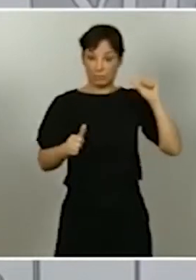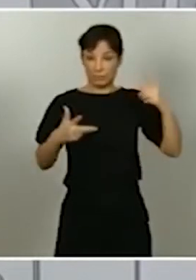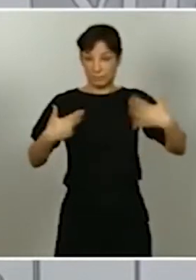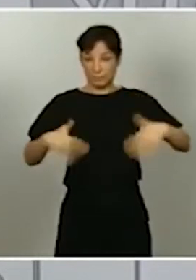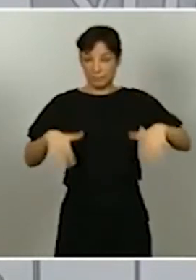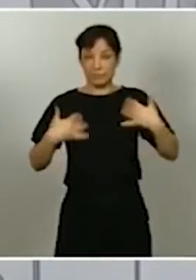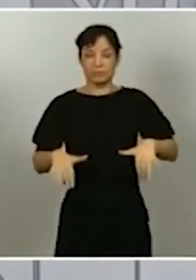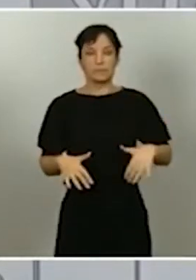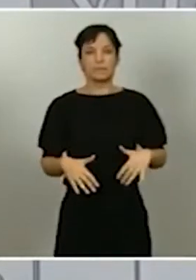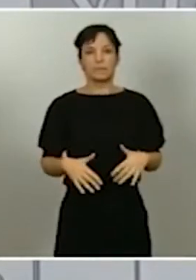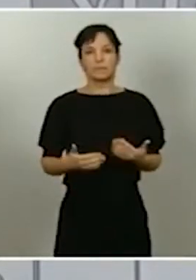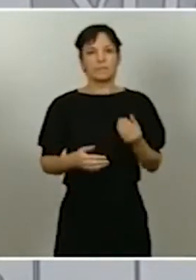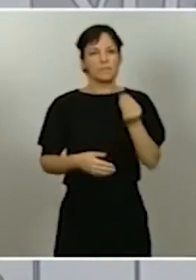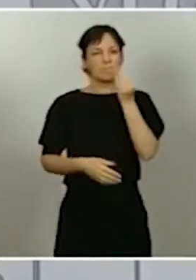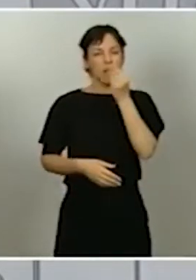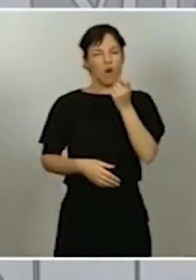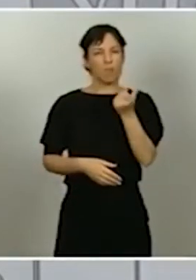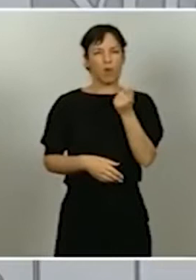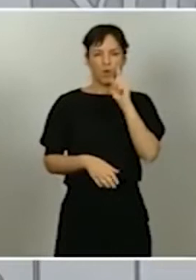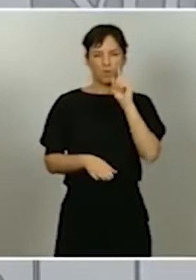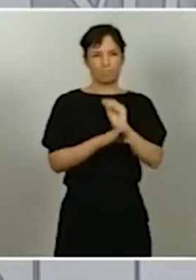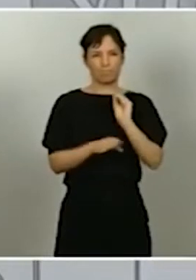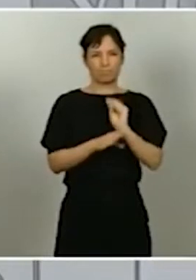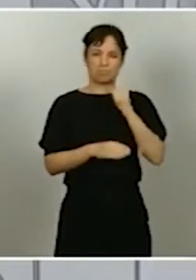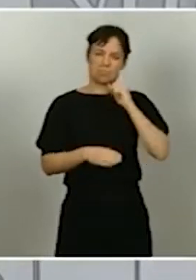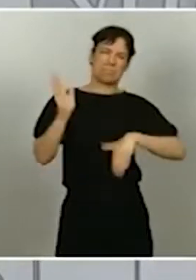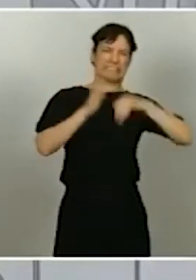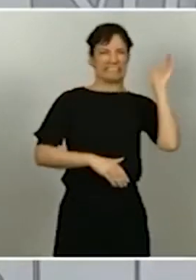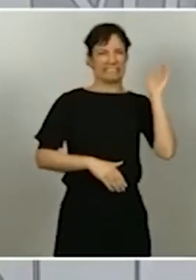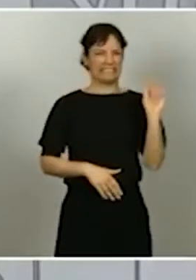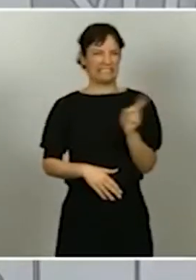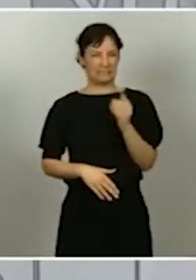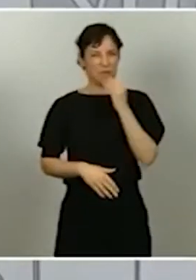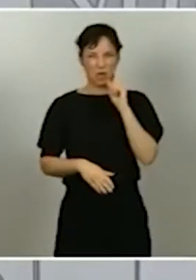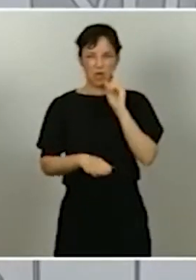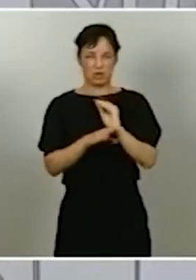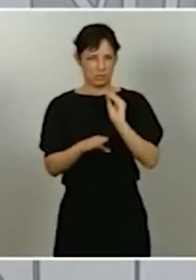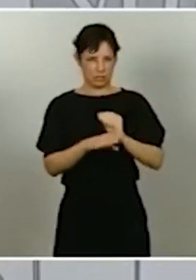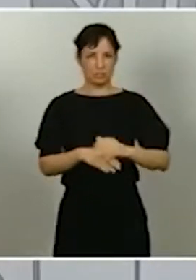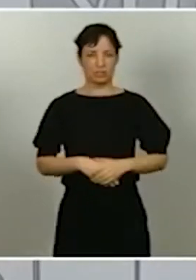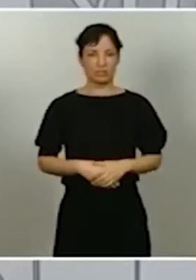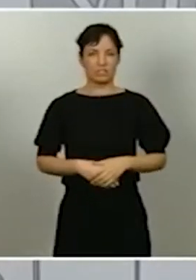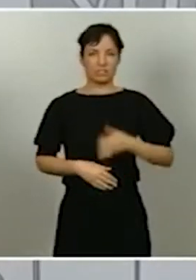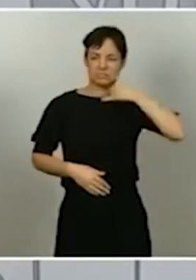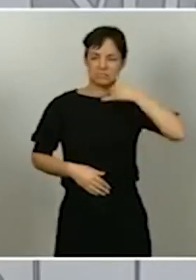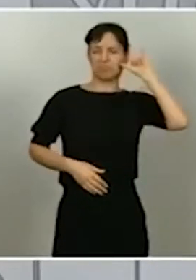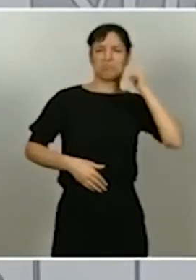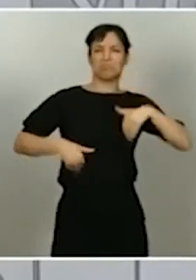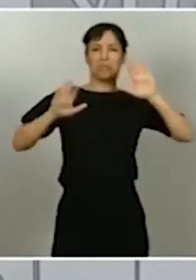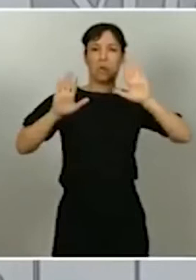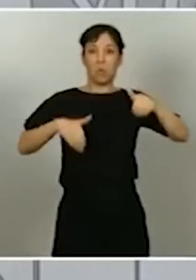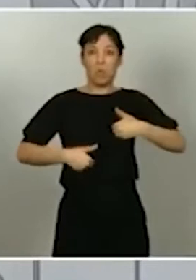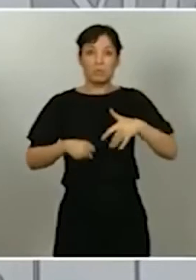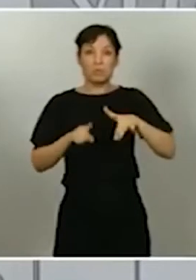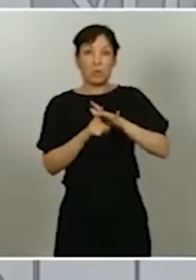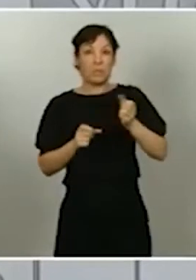es mejor ser un poco prudentes que un poco temerarios. No podemos arriesgarnos más de la cuenta a volver a una situación parecida a la que